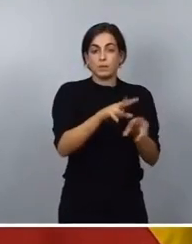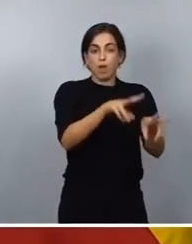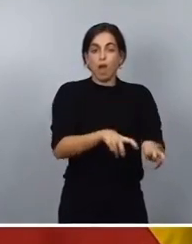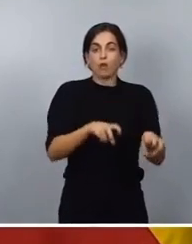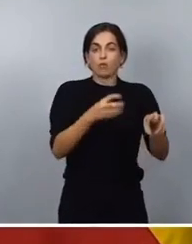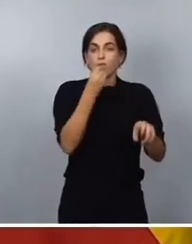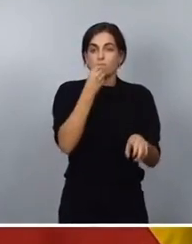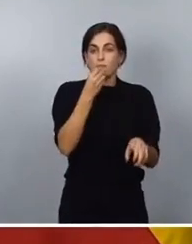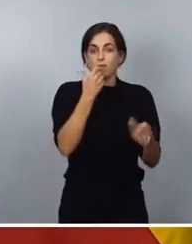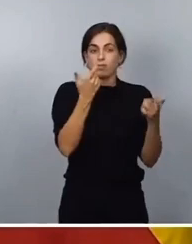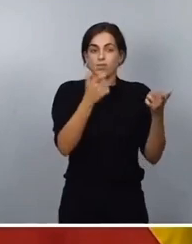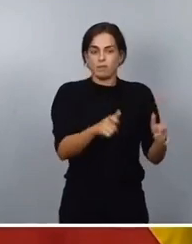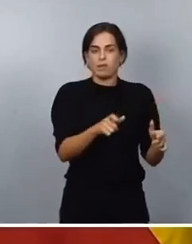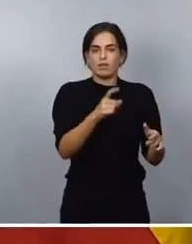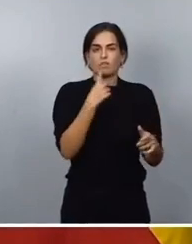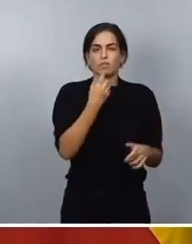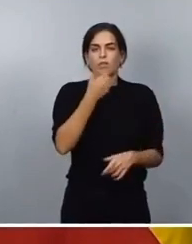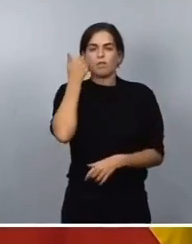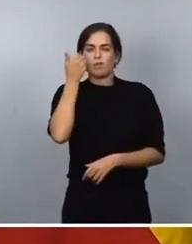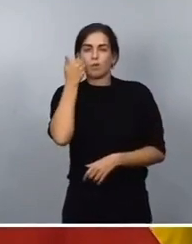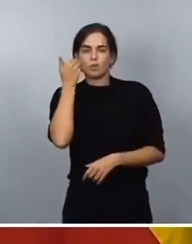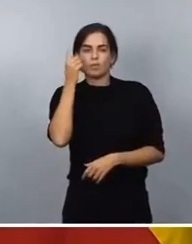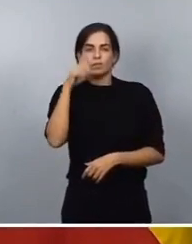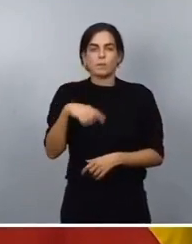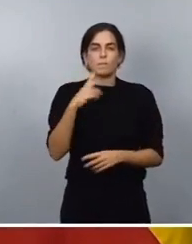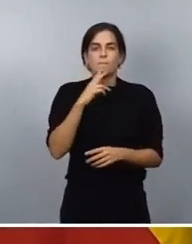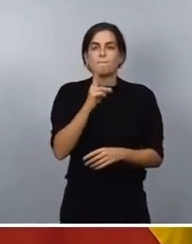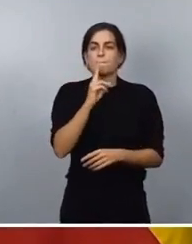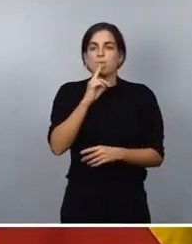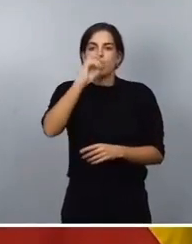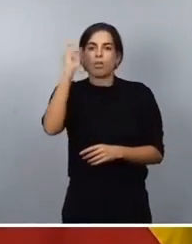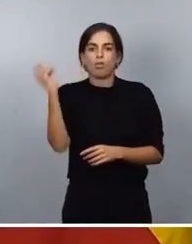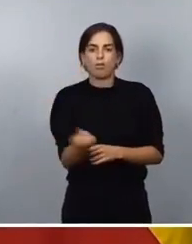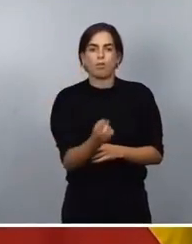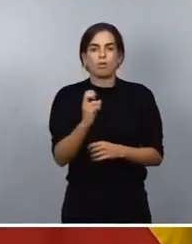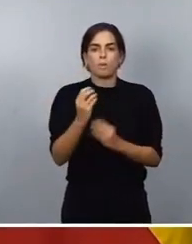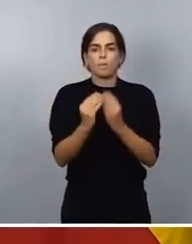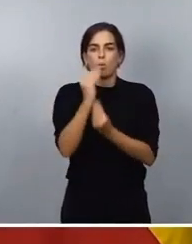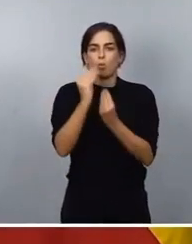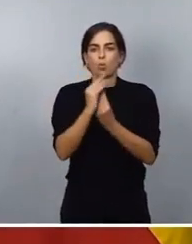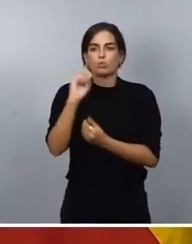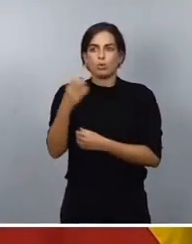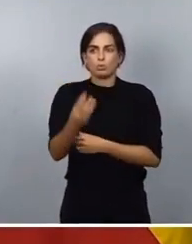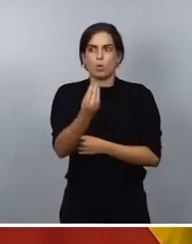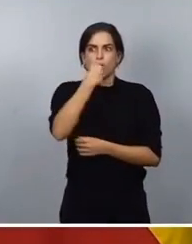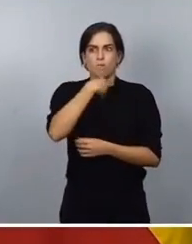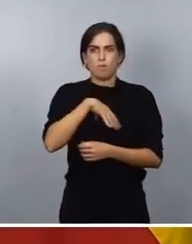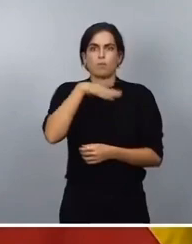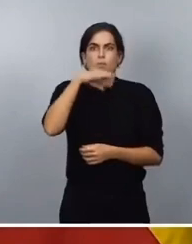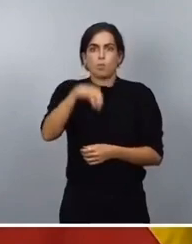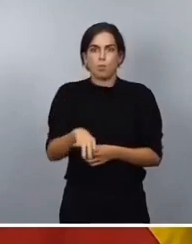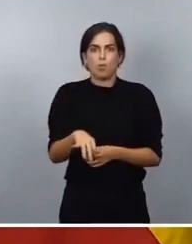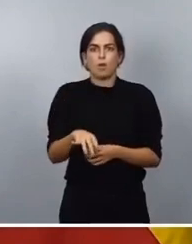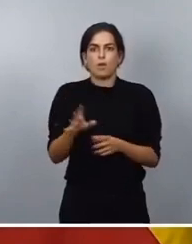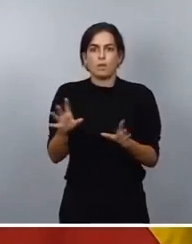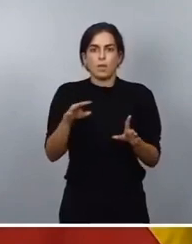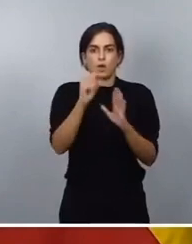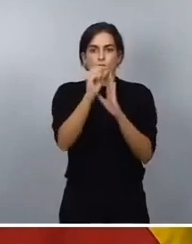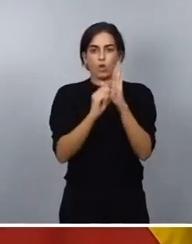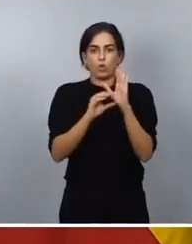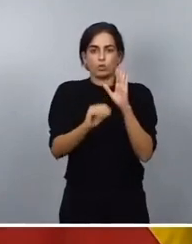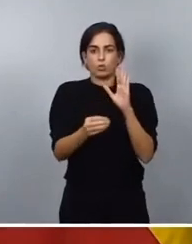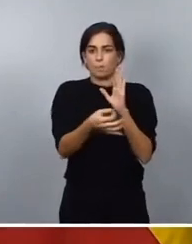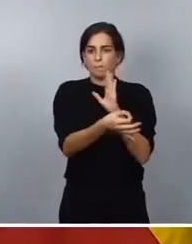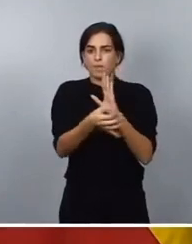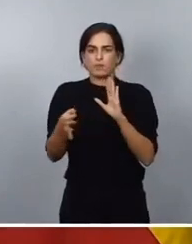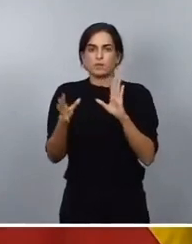pues frutas, verduras u otros productos que pueden ser perfectamente consumibles, están en condiciones perfectas, pero que su presentación no lo